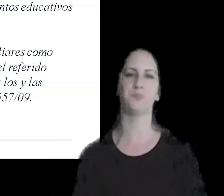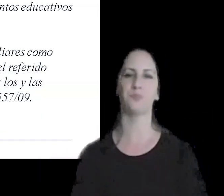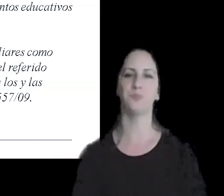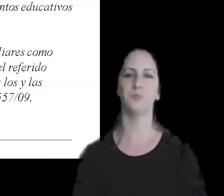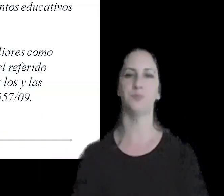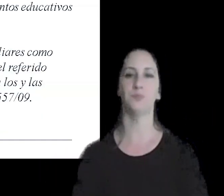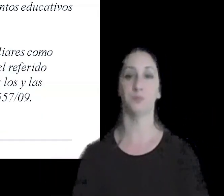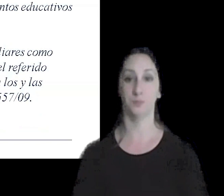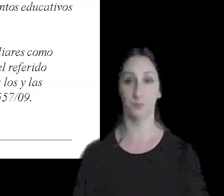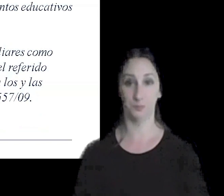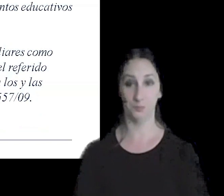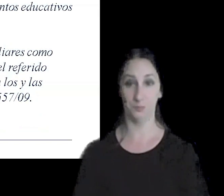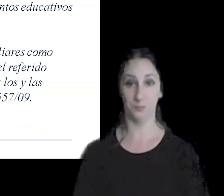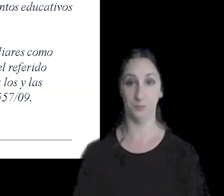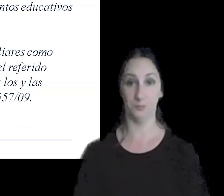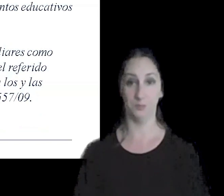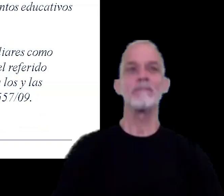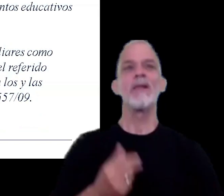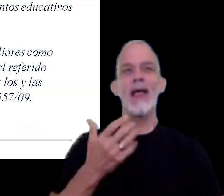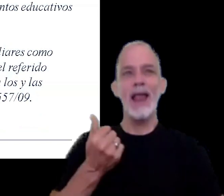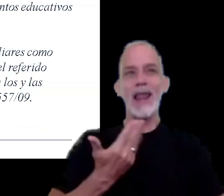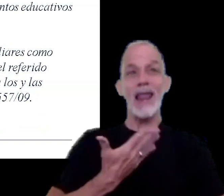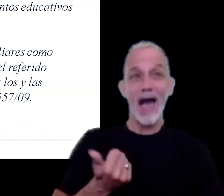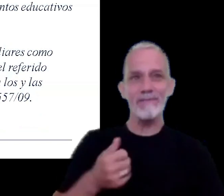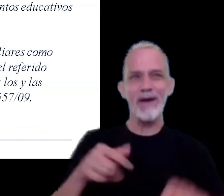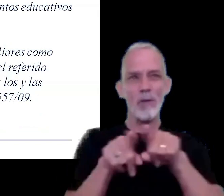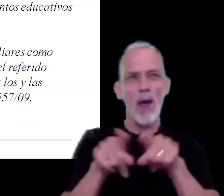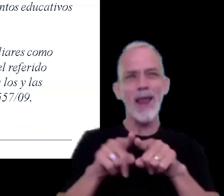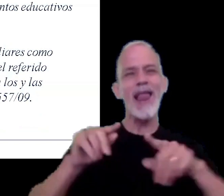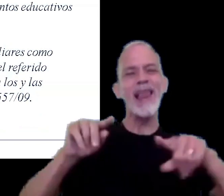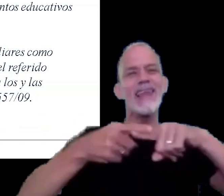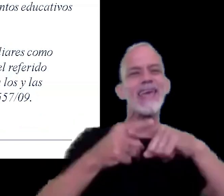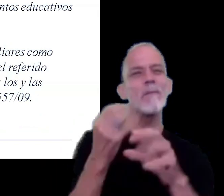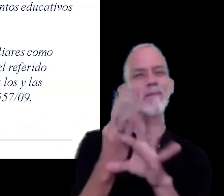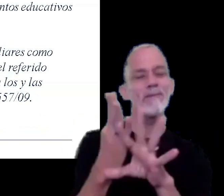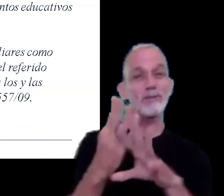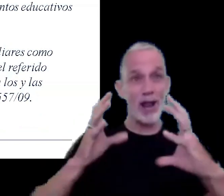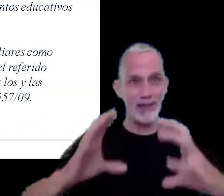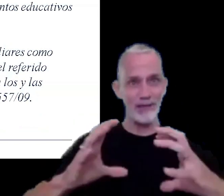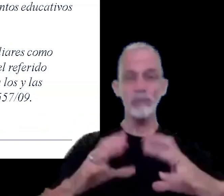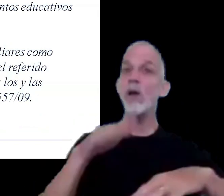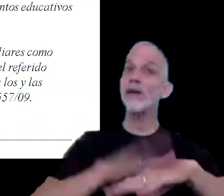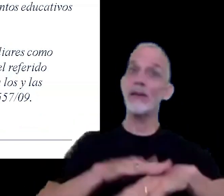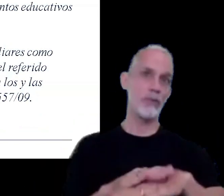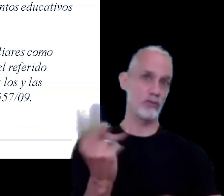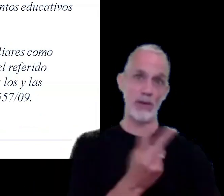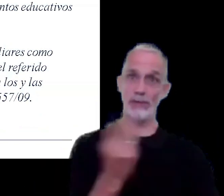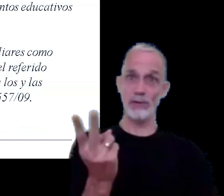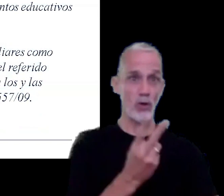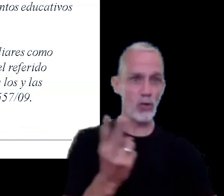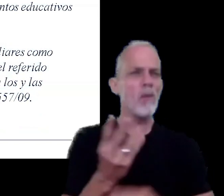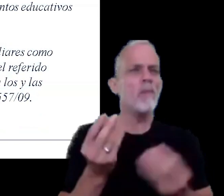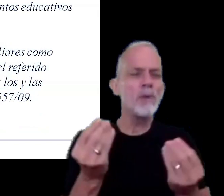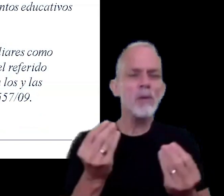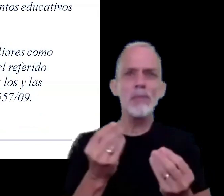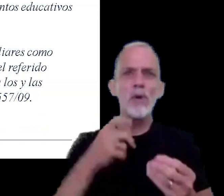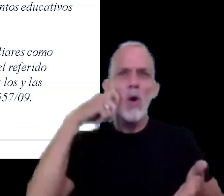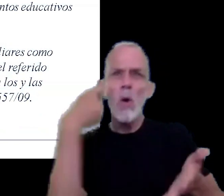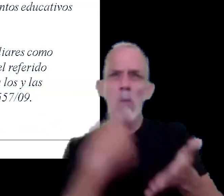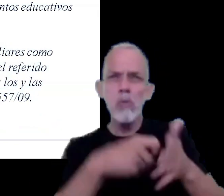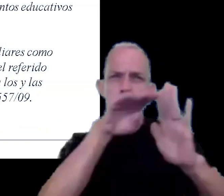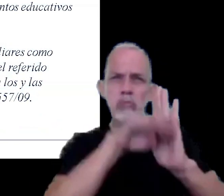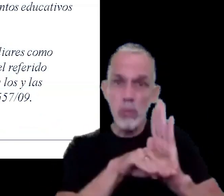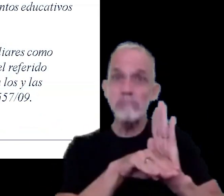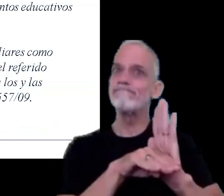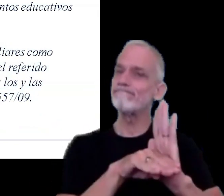así como la Liga Profesional de Fútbol van a ser solidariamente responsables por los incumplimientos a